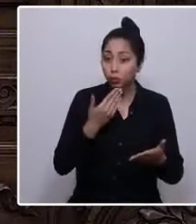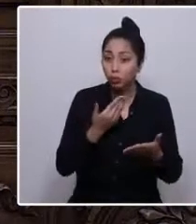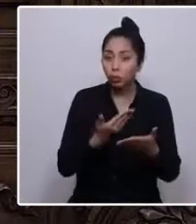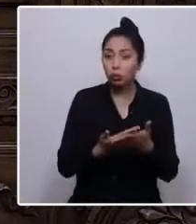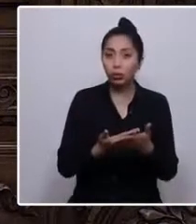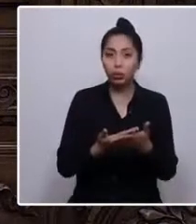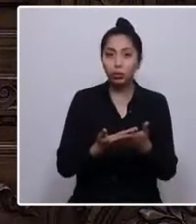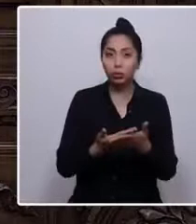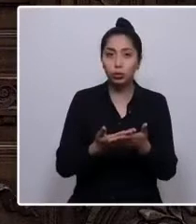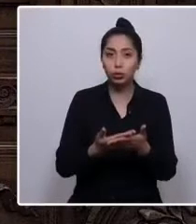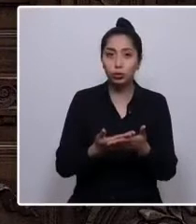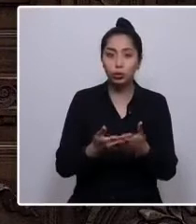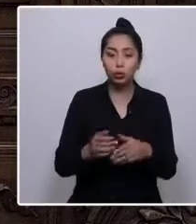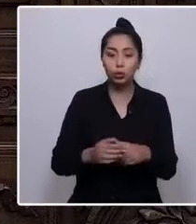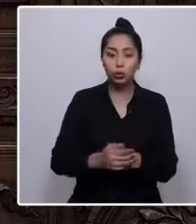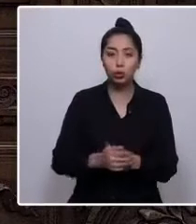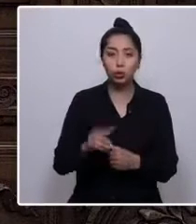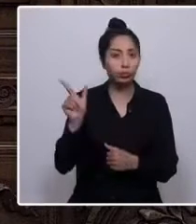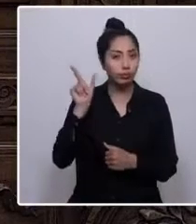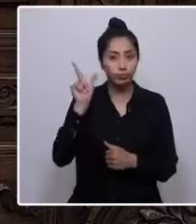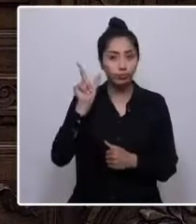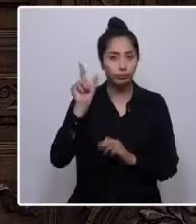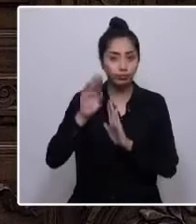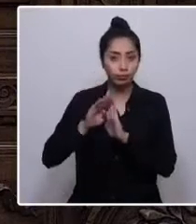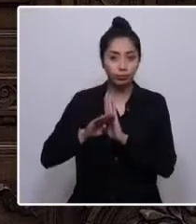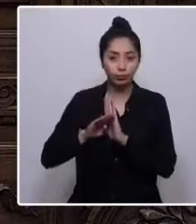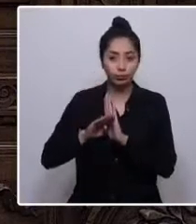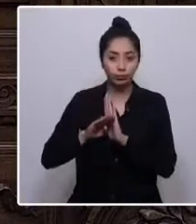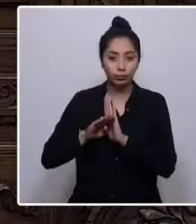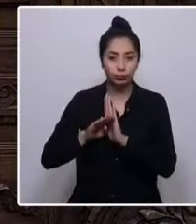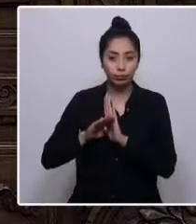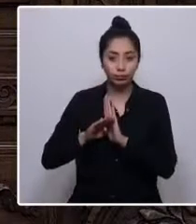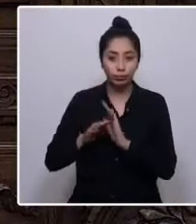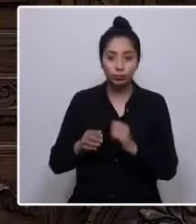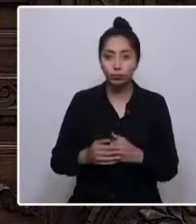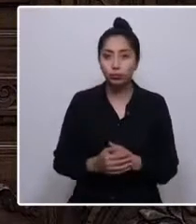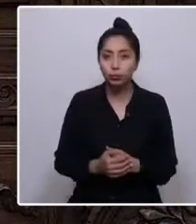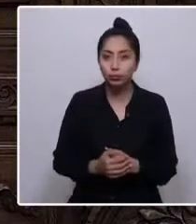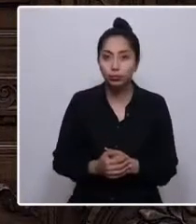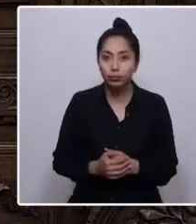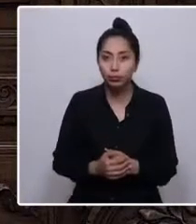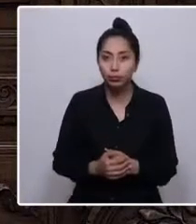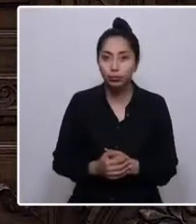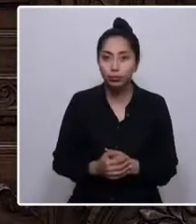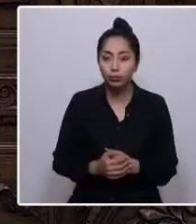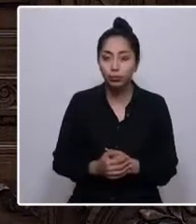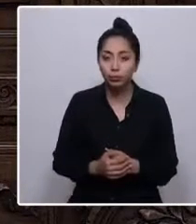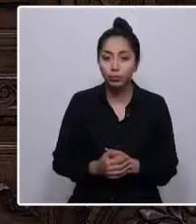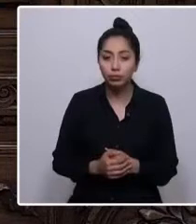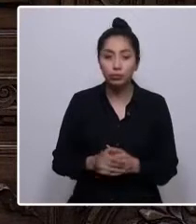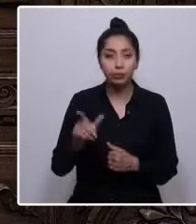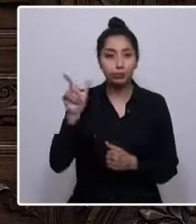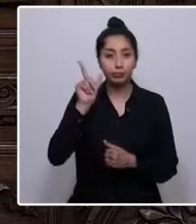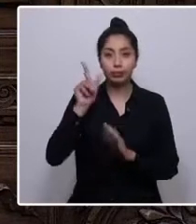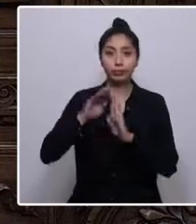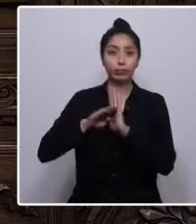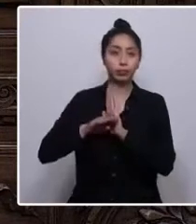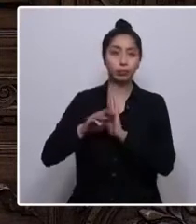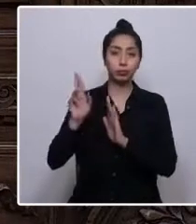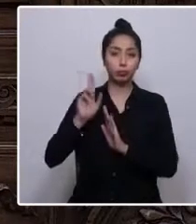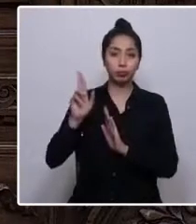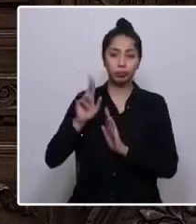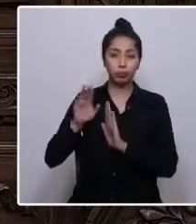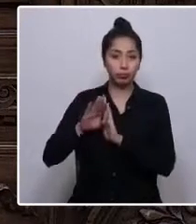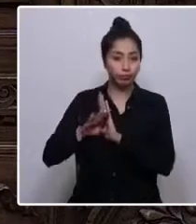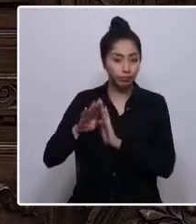obscena, hay otras personas que no tienen nada. No por flojera o falta de iniciativa, como algunas mentes estrechas repiten, dentro de su ignorancia y